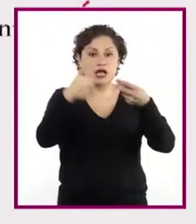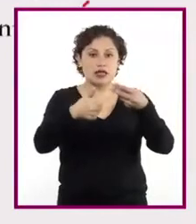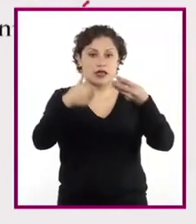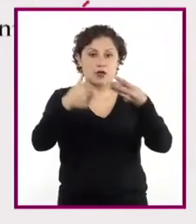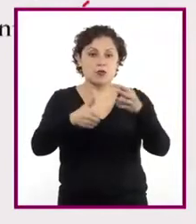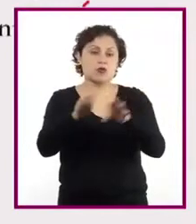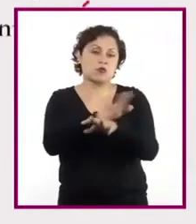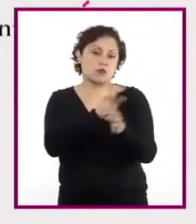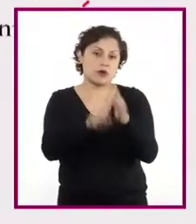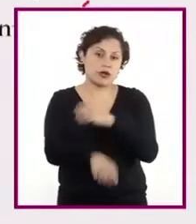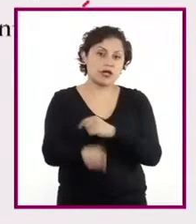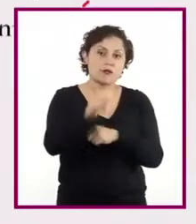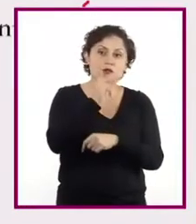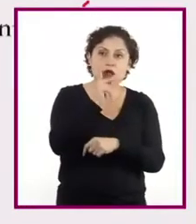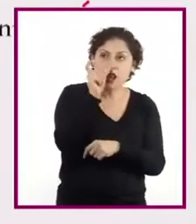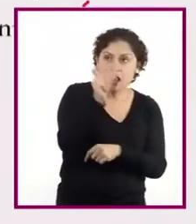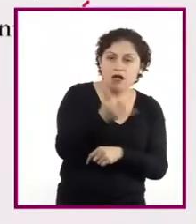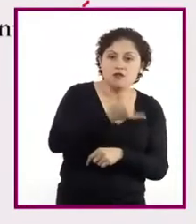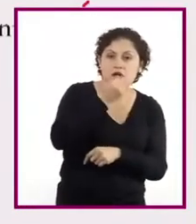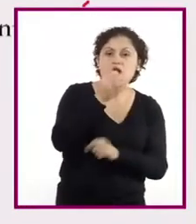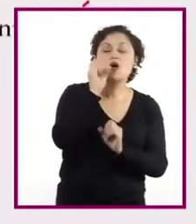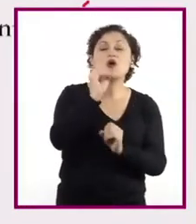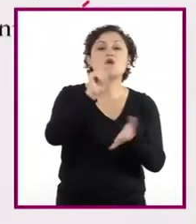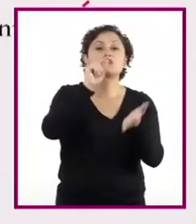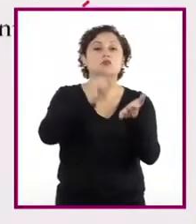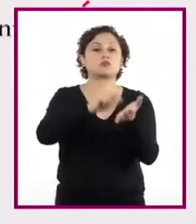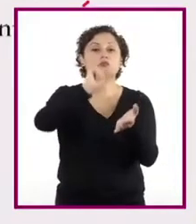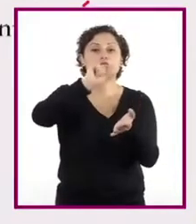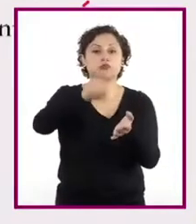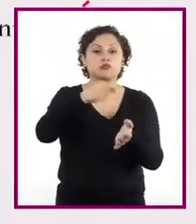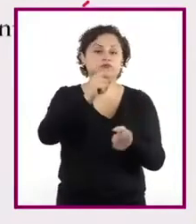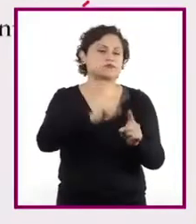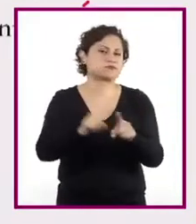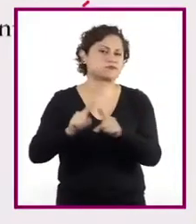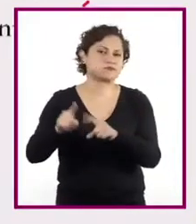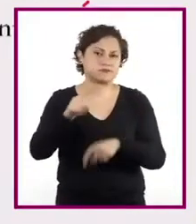señalar faltas de ortografía, de puntuación, etc.